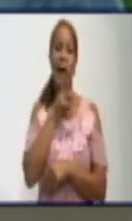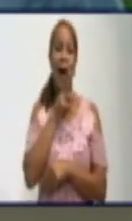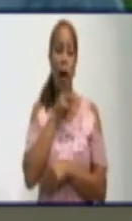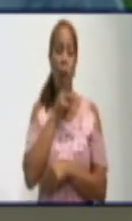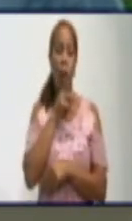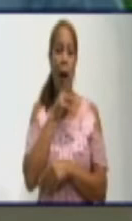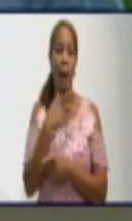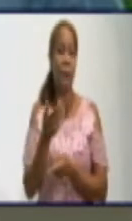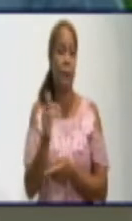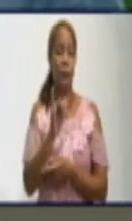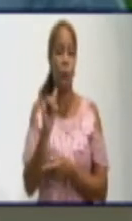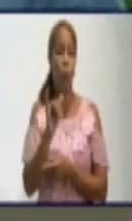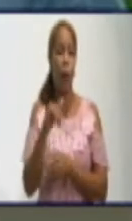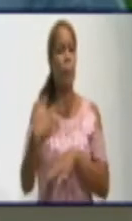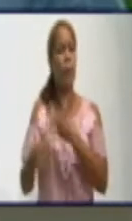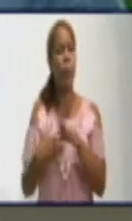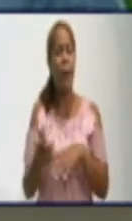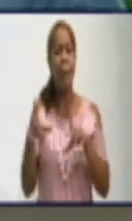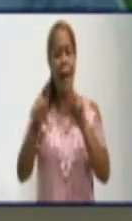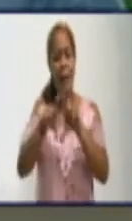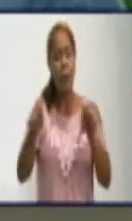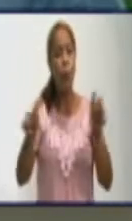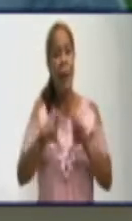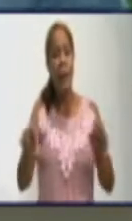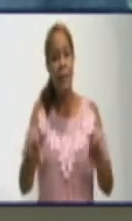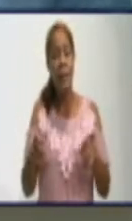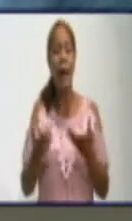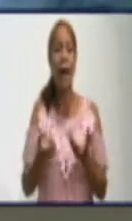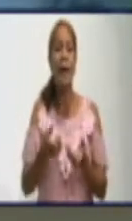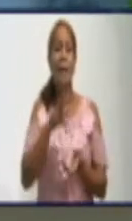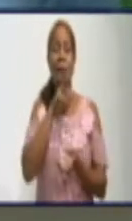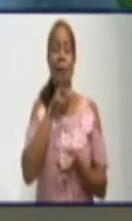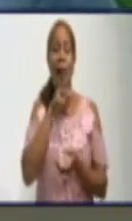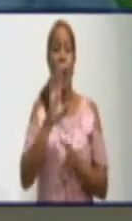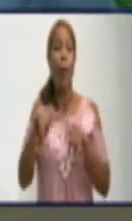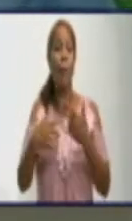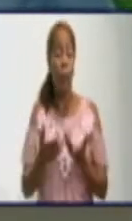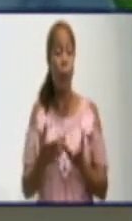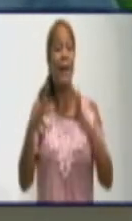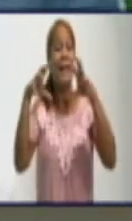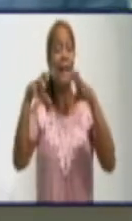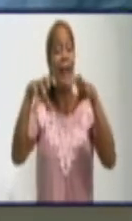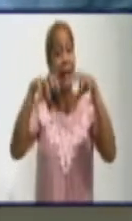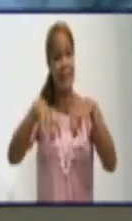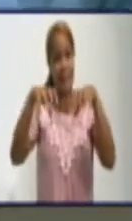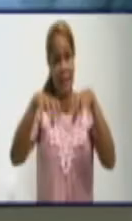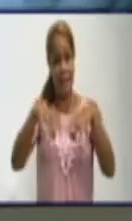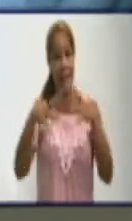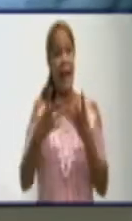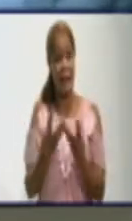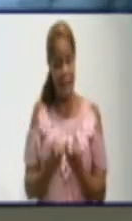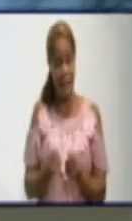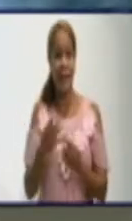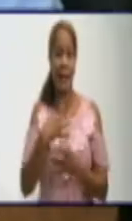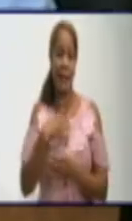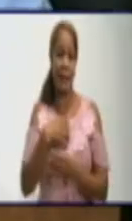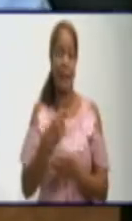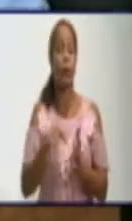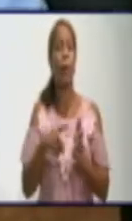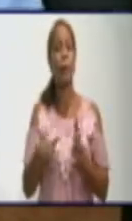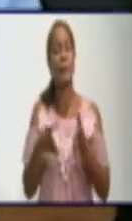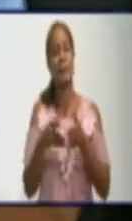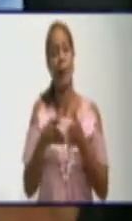fuentes de abasto que se han ido agotando a partir de la sequía que ha estado atravesando el territorio? Buenas tardes.